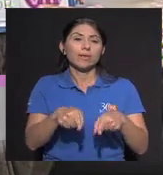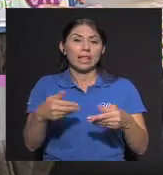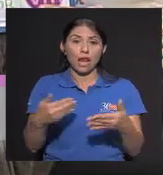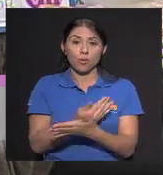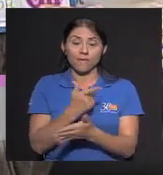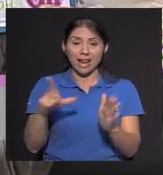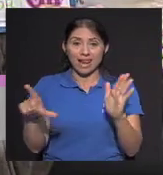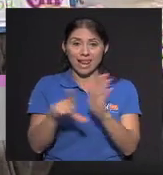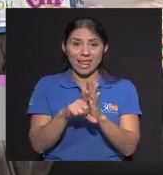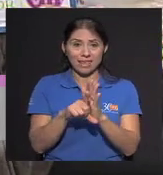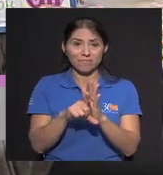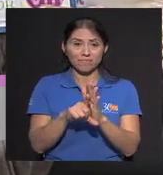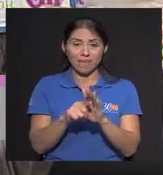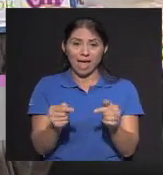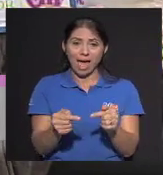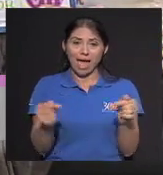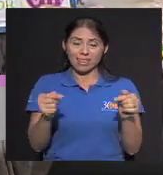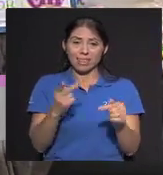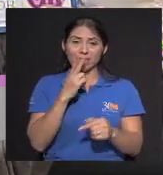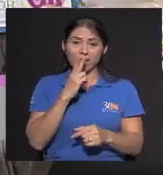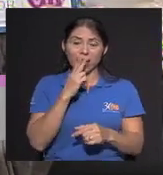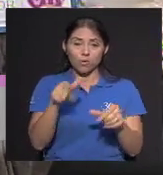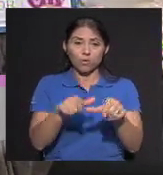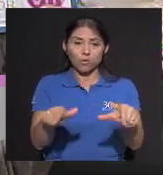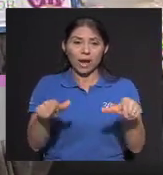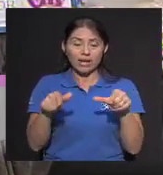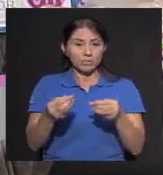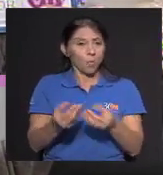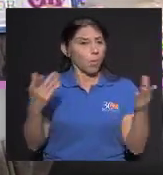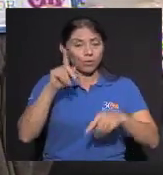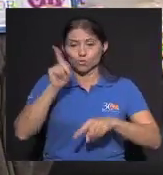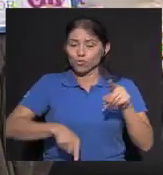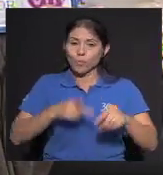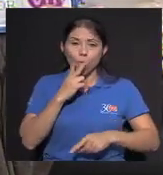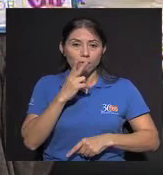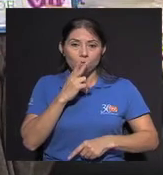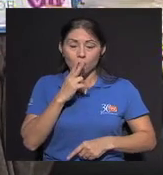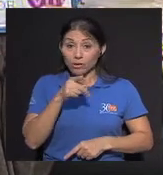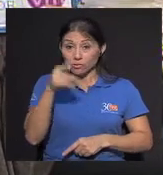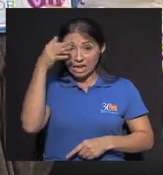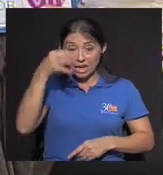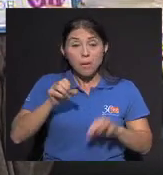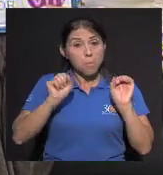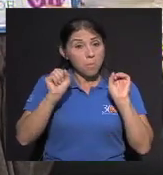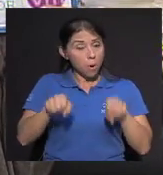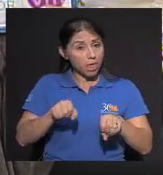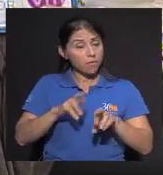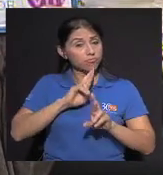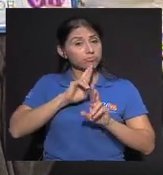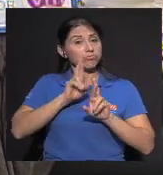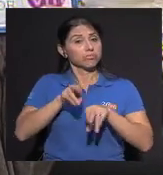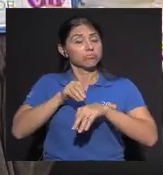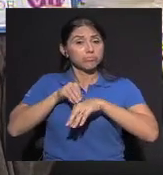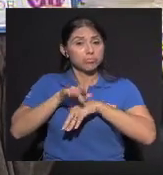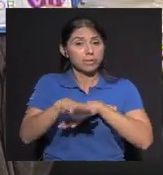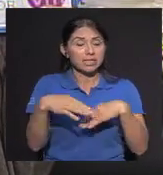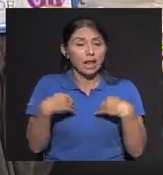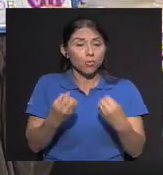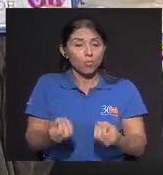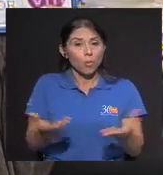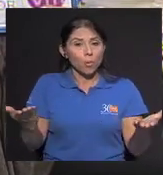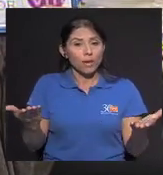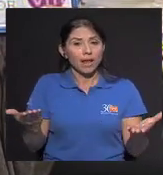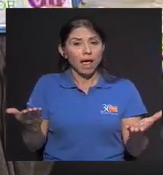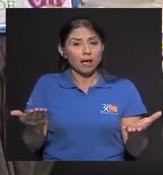la nueva ley Antitabaco En ciertos lugares públicos ¿Se puede haber Un impacto En la salud pública En la